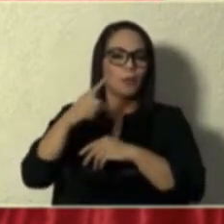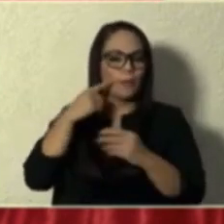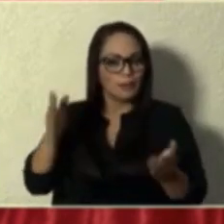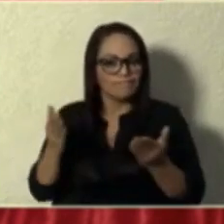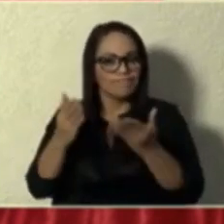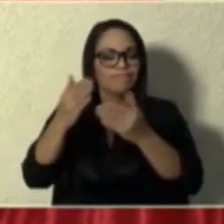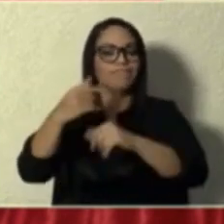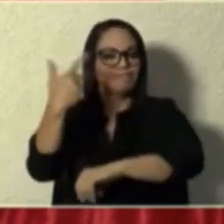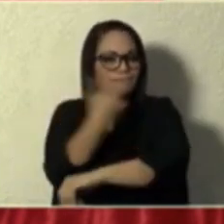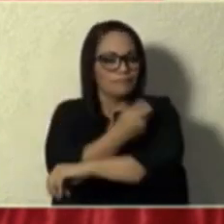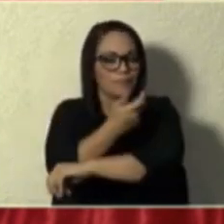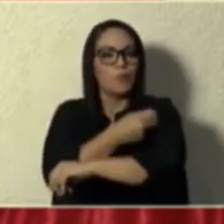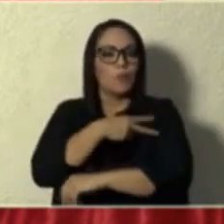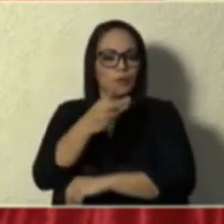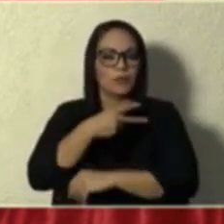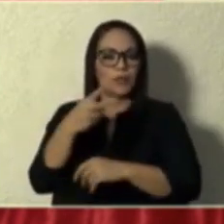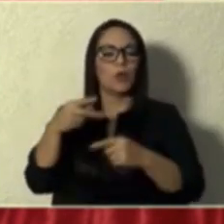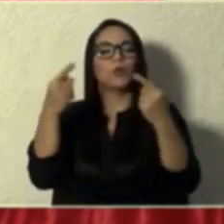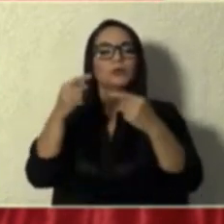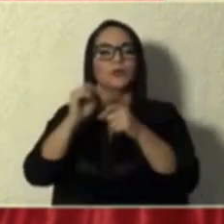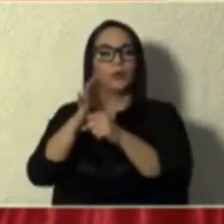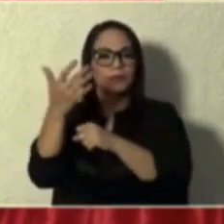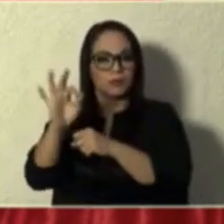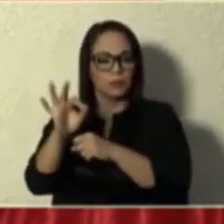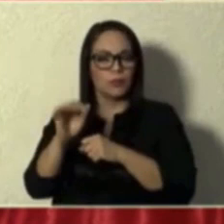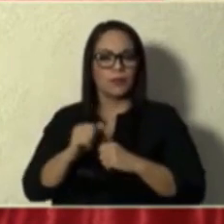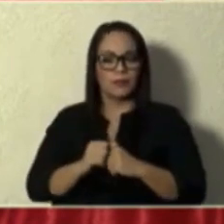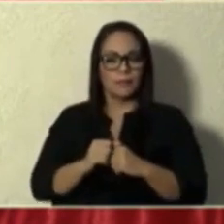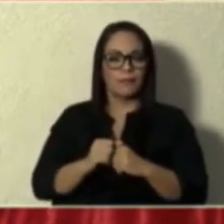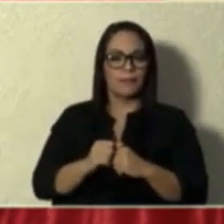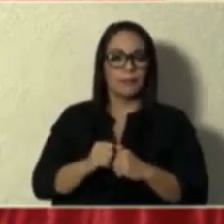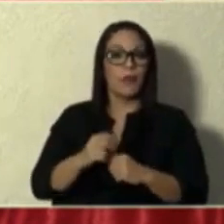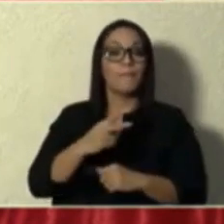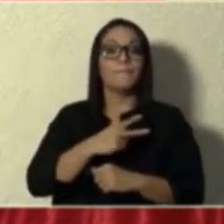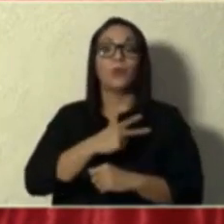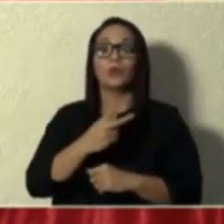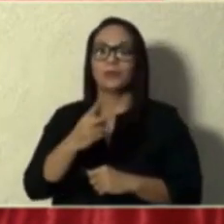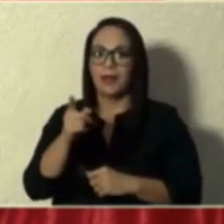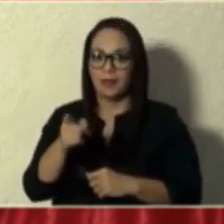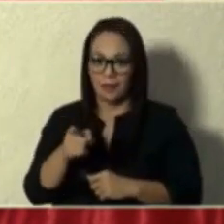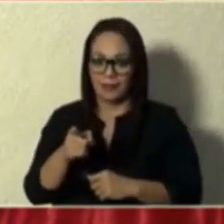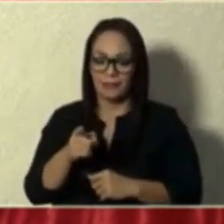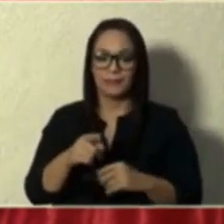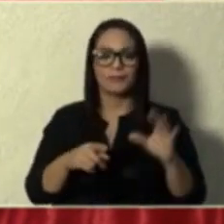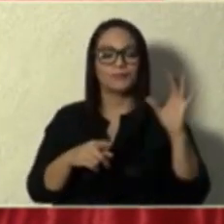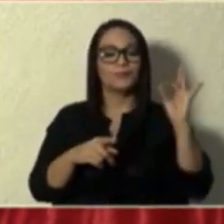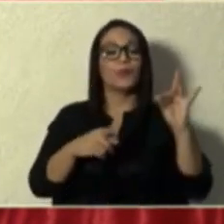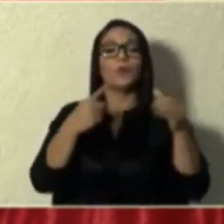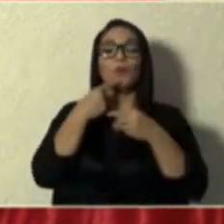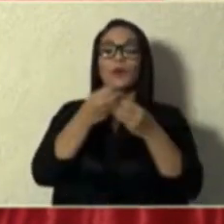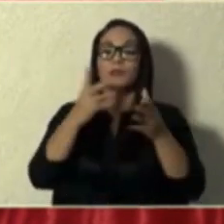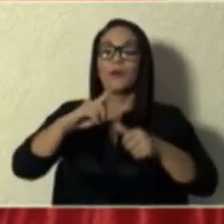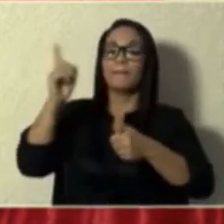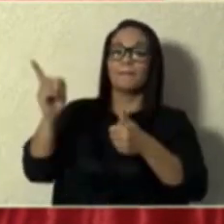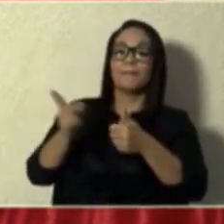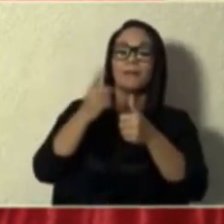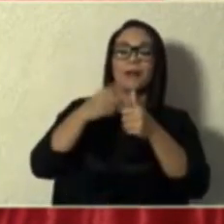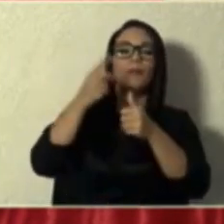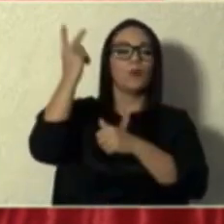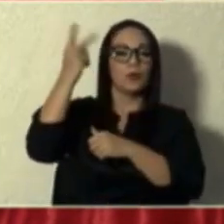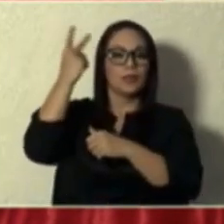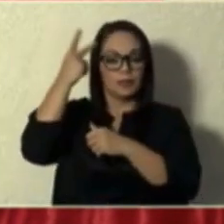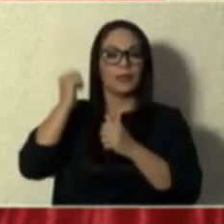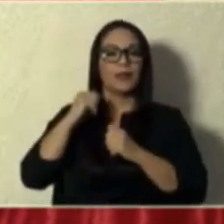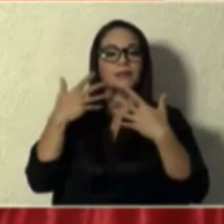vacunación voluntaria contra el COVID-19. Voluntaria. Promulgación de la primera política